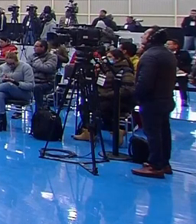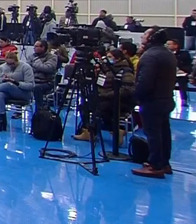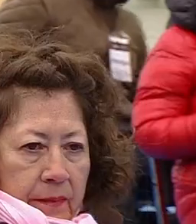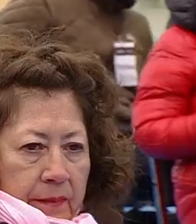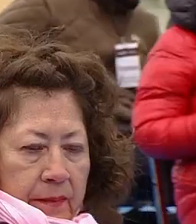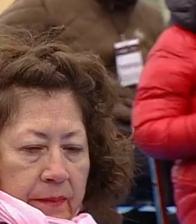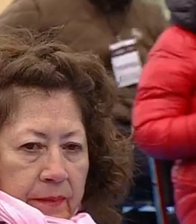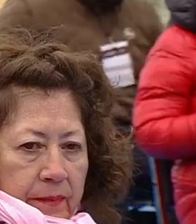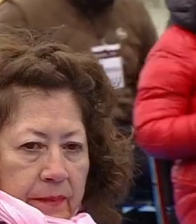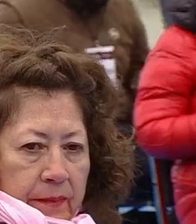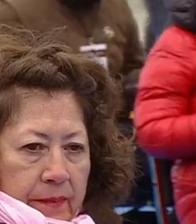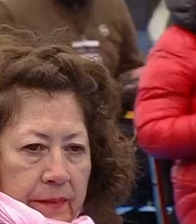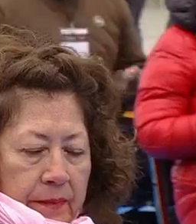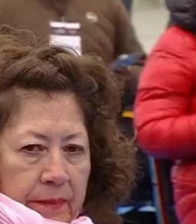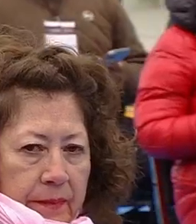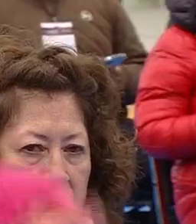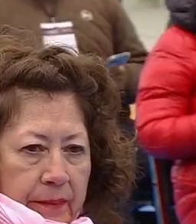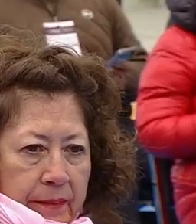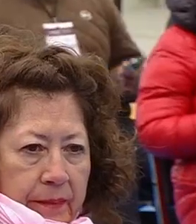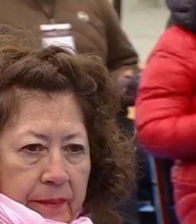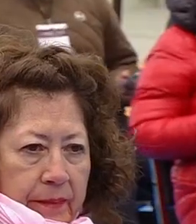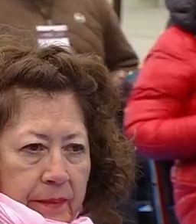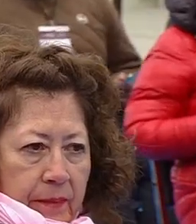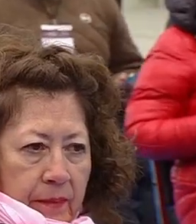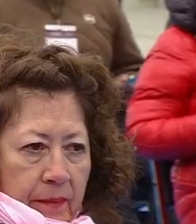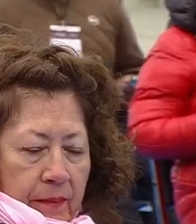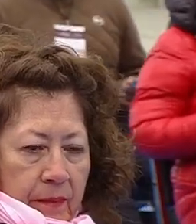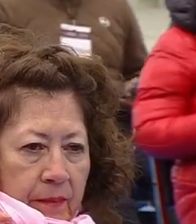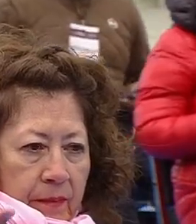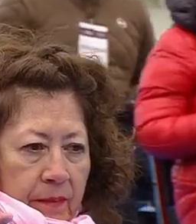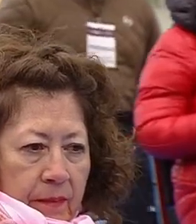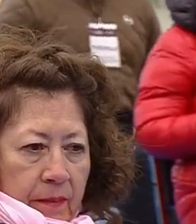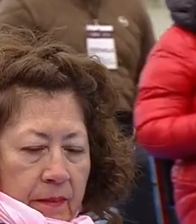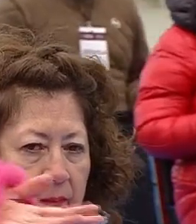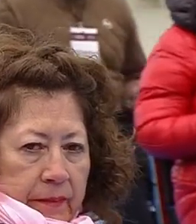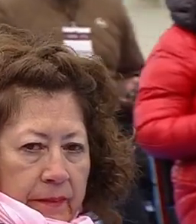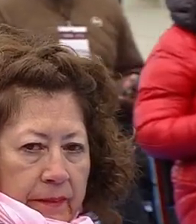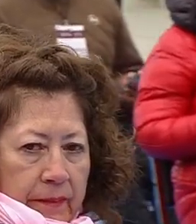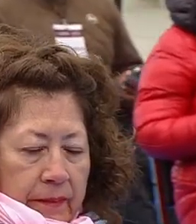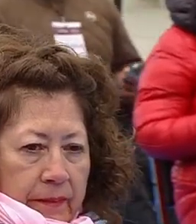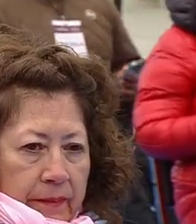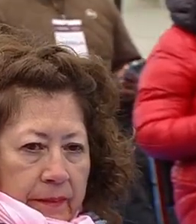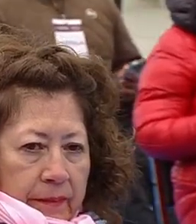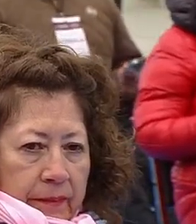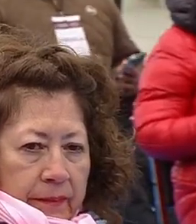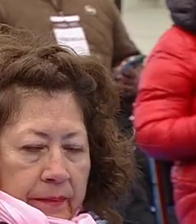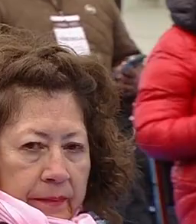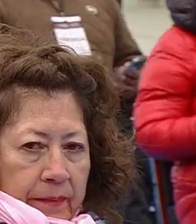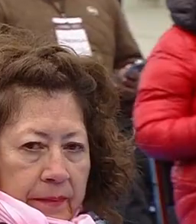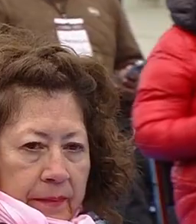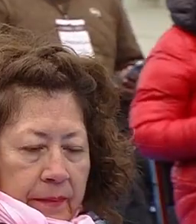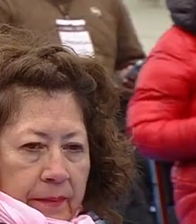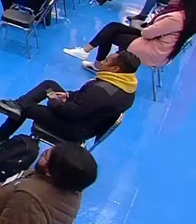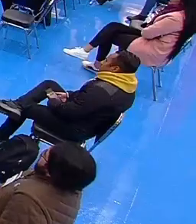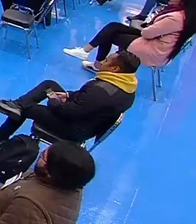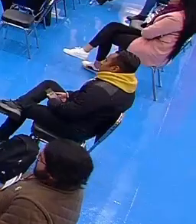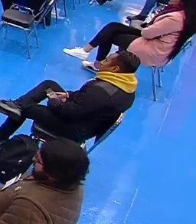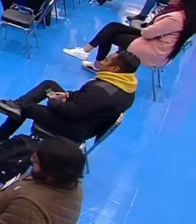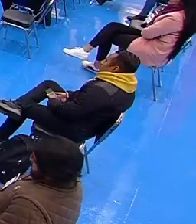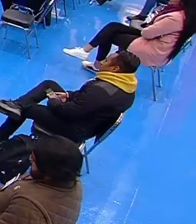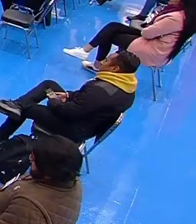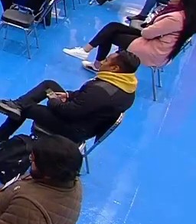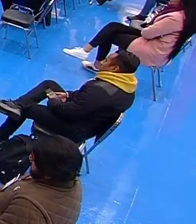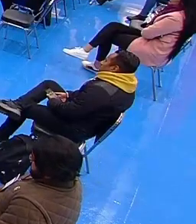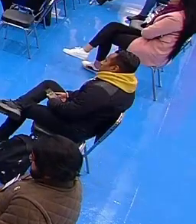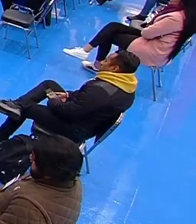separadas de sus hijos fueron llevados los menores a Tabasco en su mayoría de los que fueron separados pero hay dos